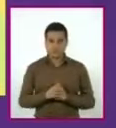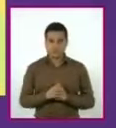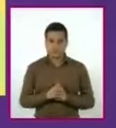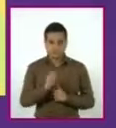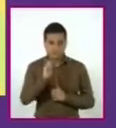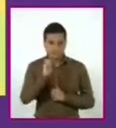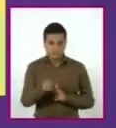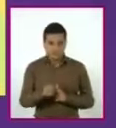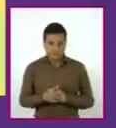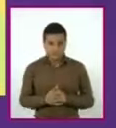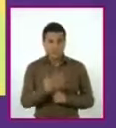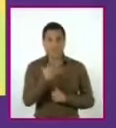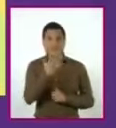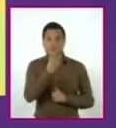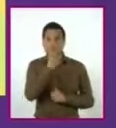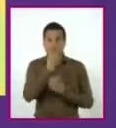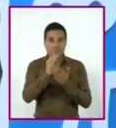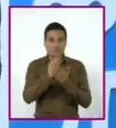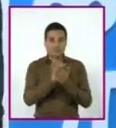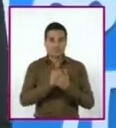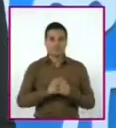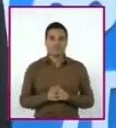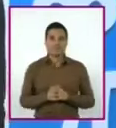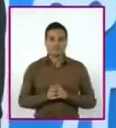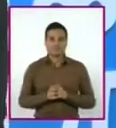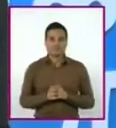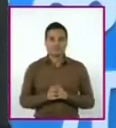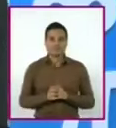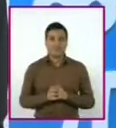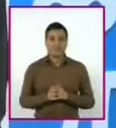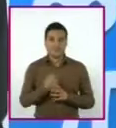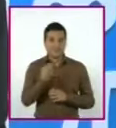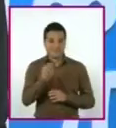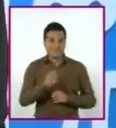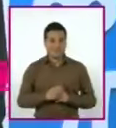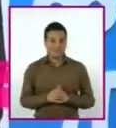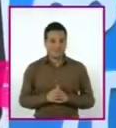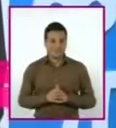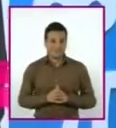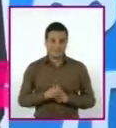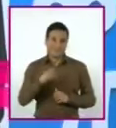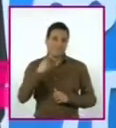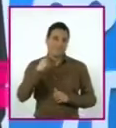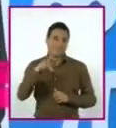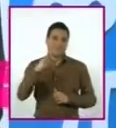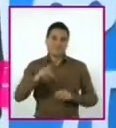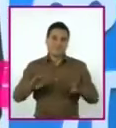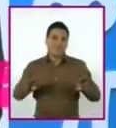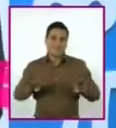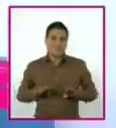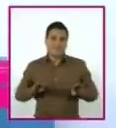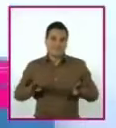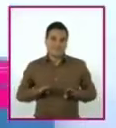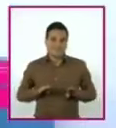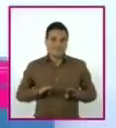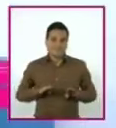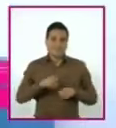de 5 segundos. Estas son las características de un comportamiento cuadrático.